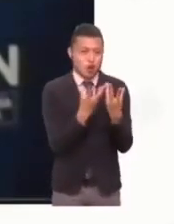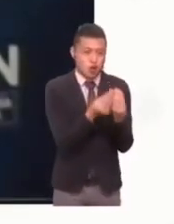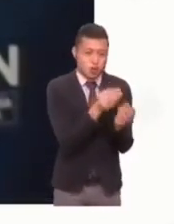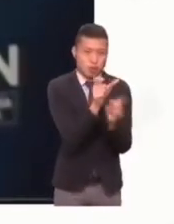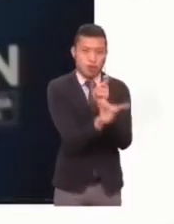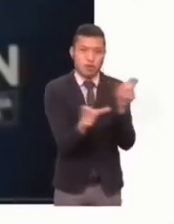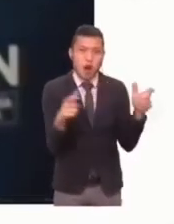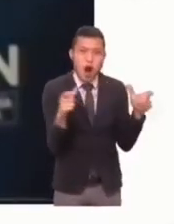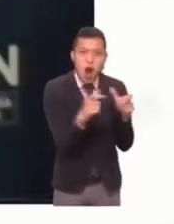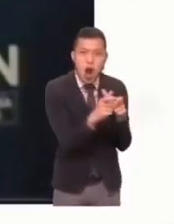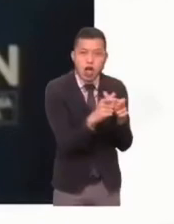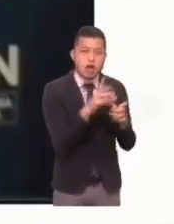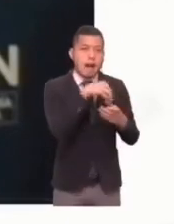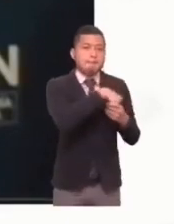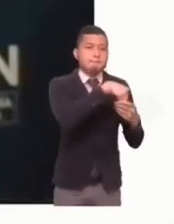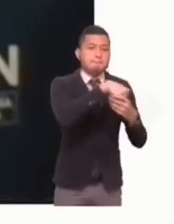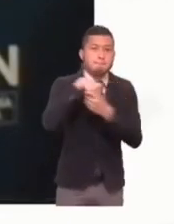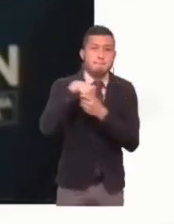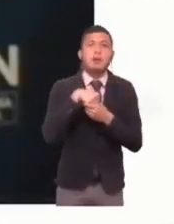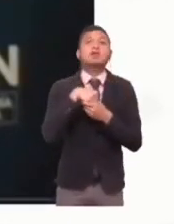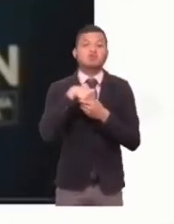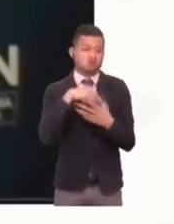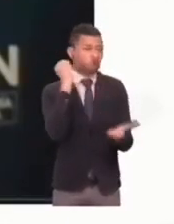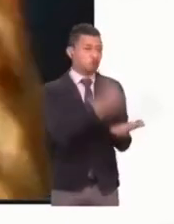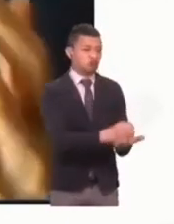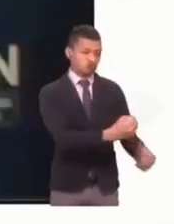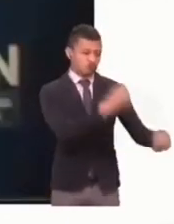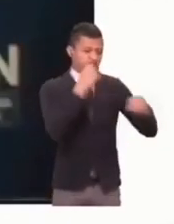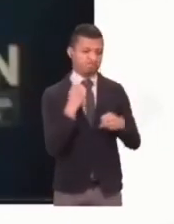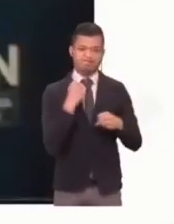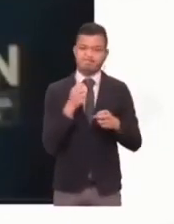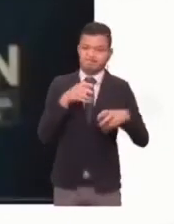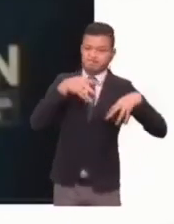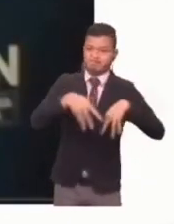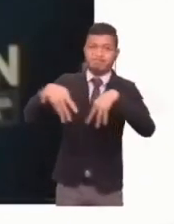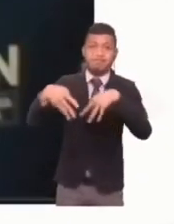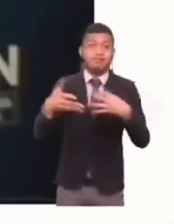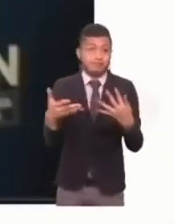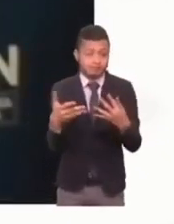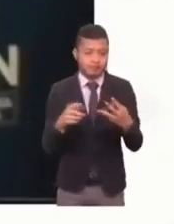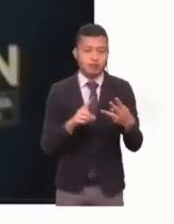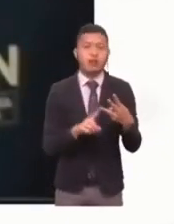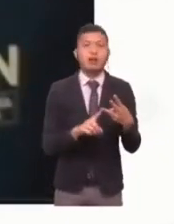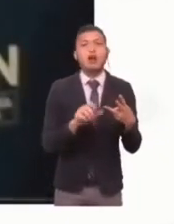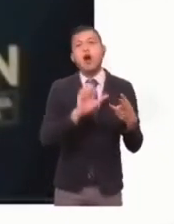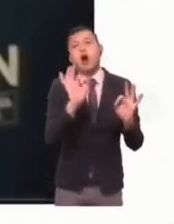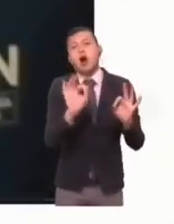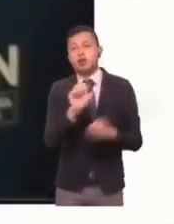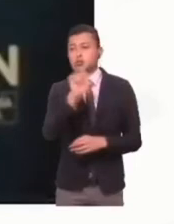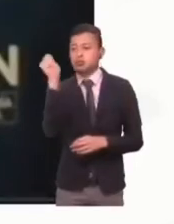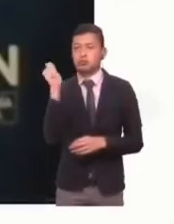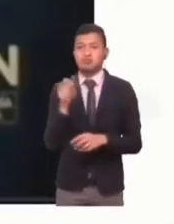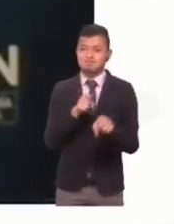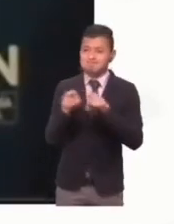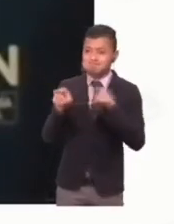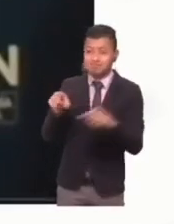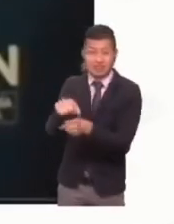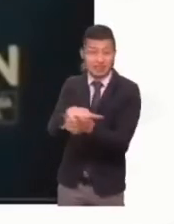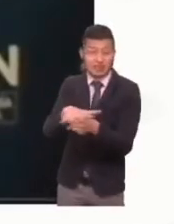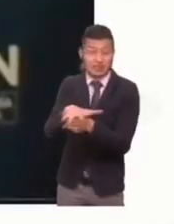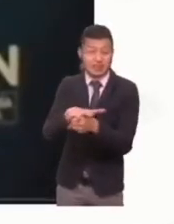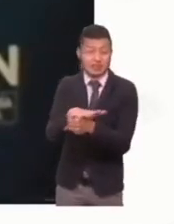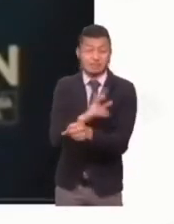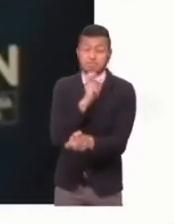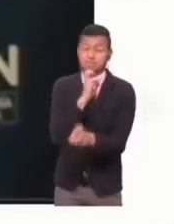donde por supuesto hay reclutamiento forzado, se han sacado a la superficie recientemente todos los libros en